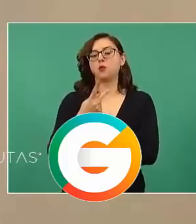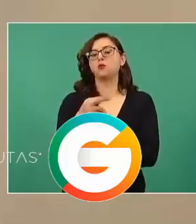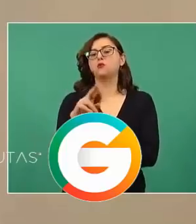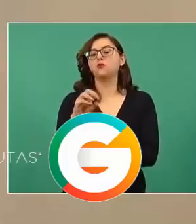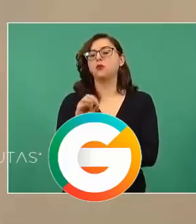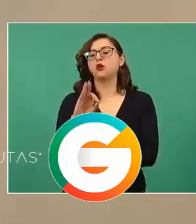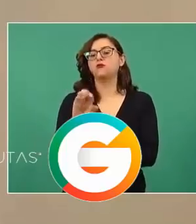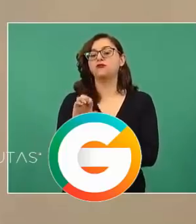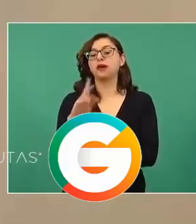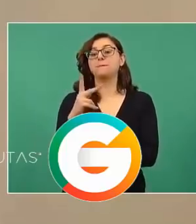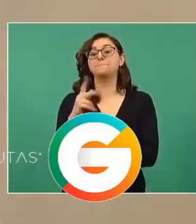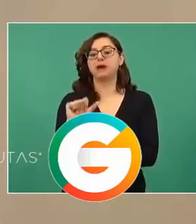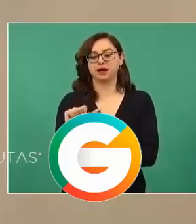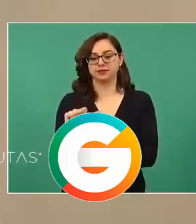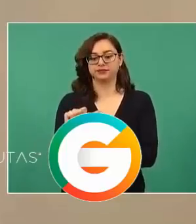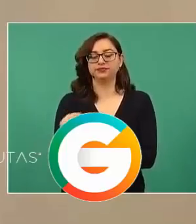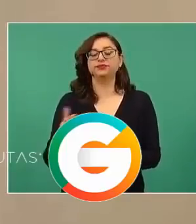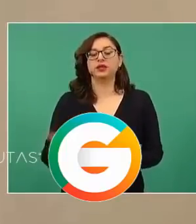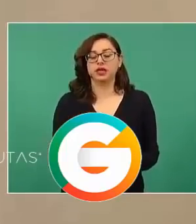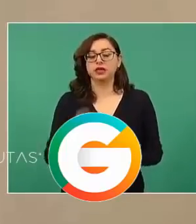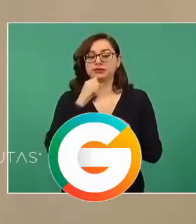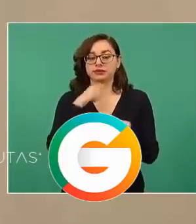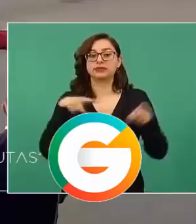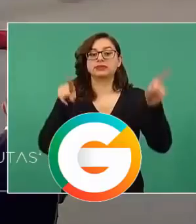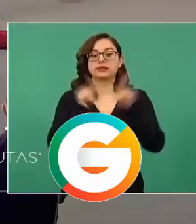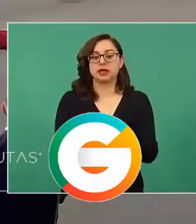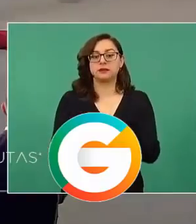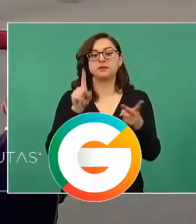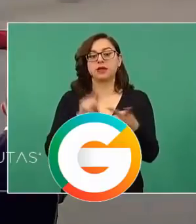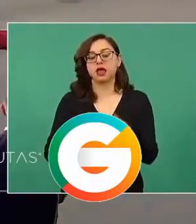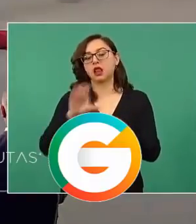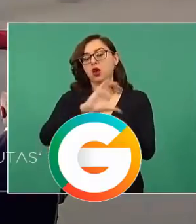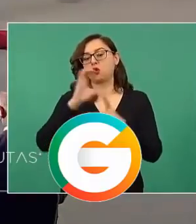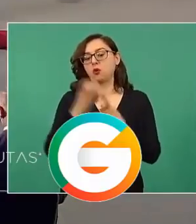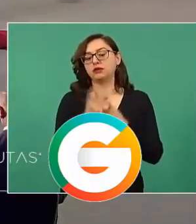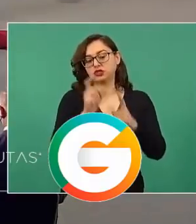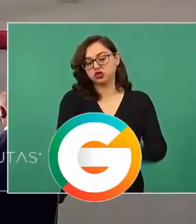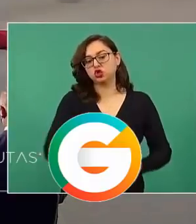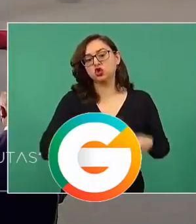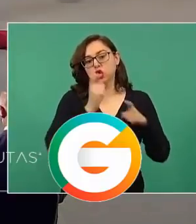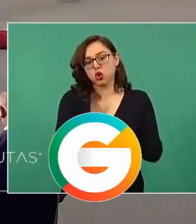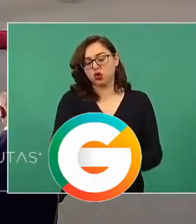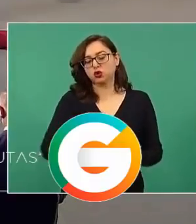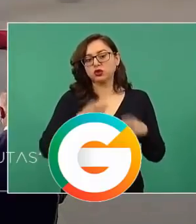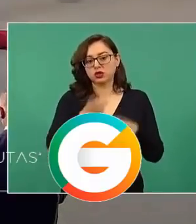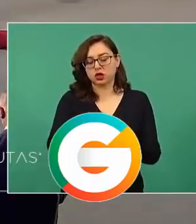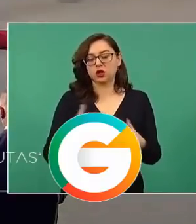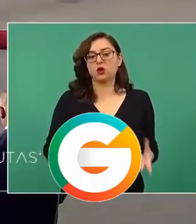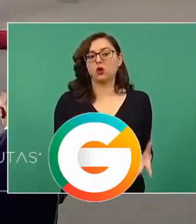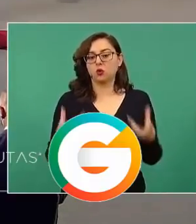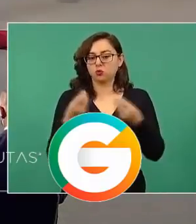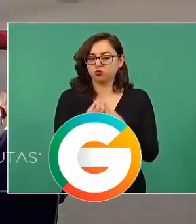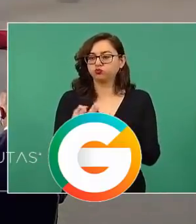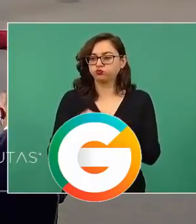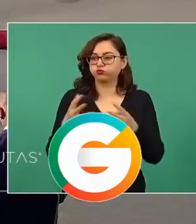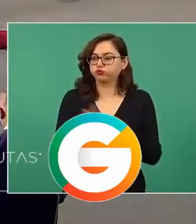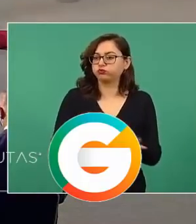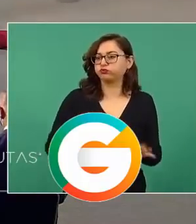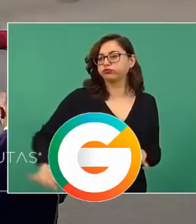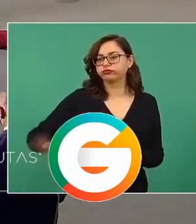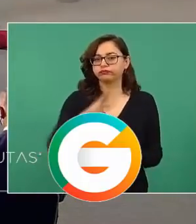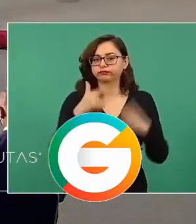que nada a través de la Comisión de Pesca. Se ha incrementado, en lo que se refiere a recorridos terrestres, se han